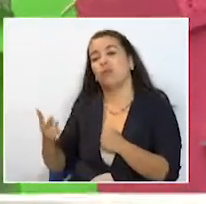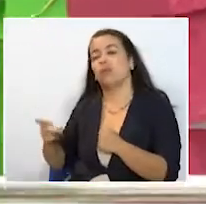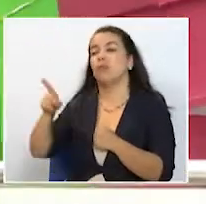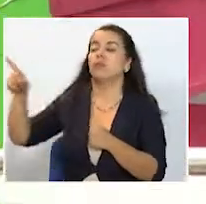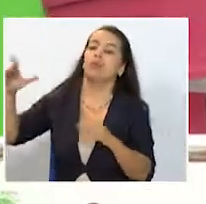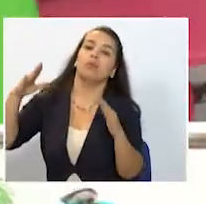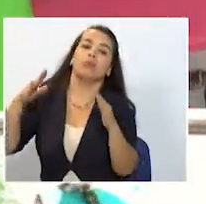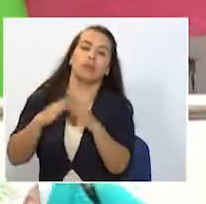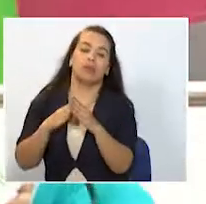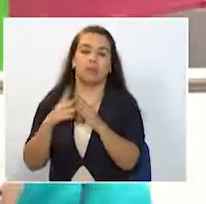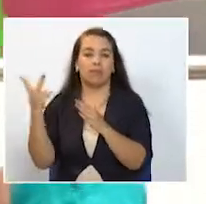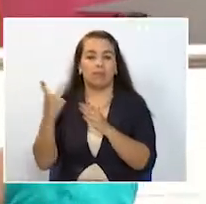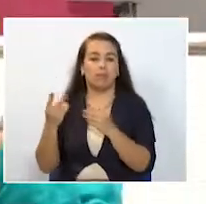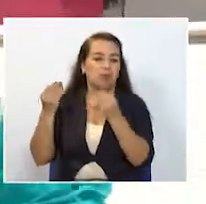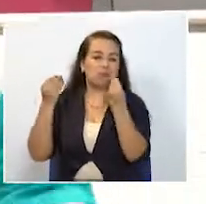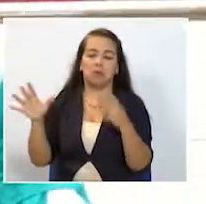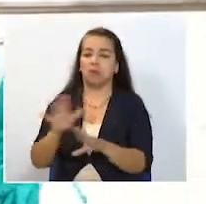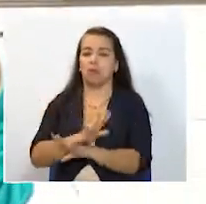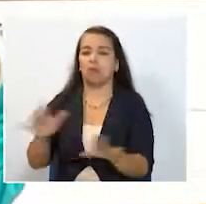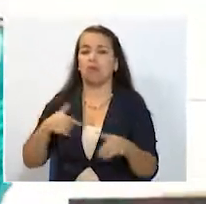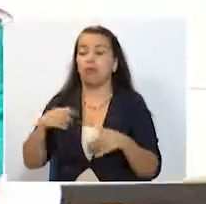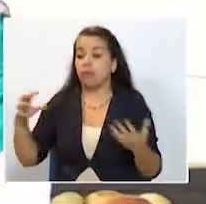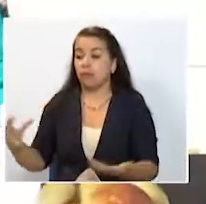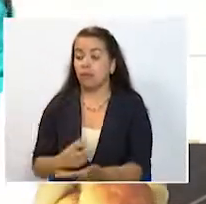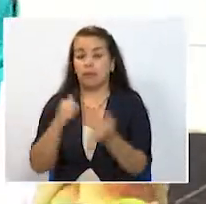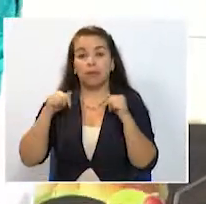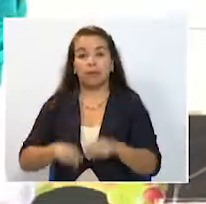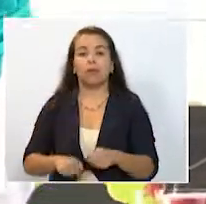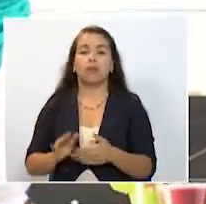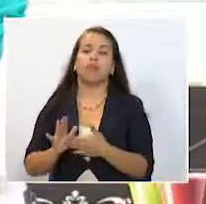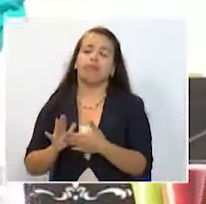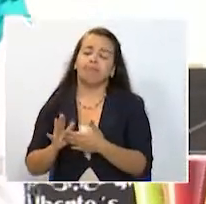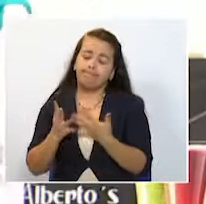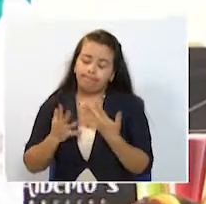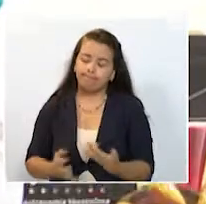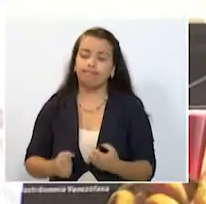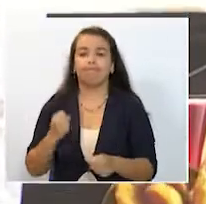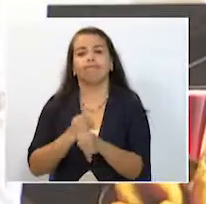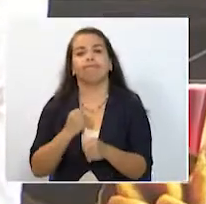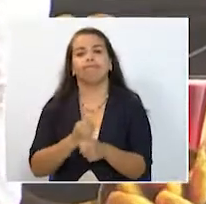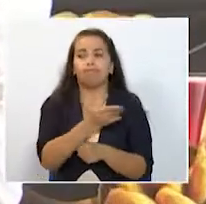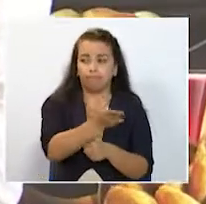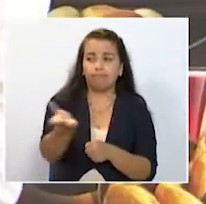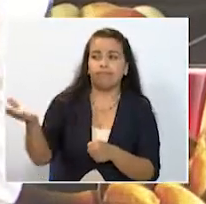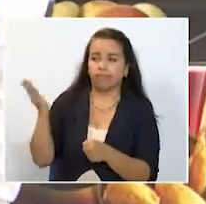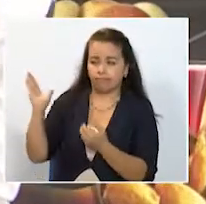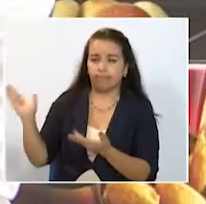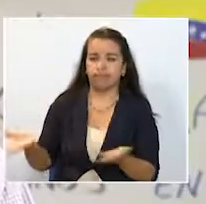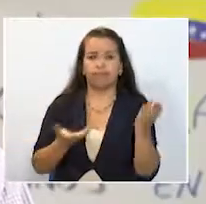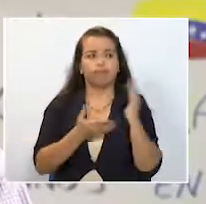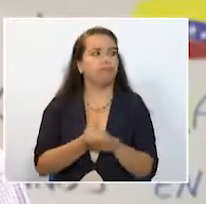su país y que aquí con lo poco que rescató ofrece una oportunidad de trabajo a sus compatriotas